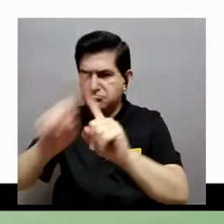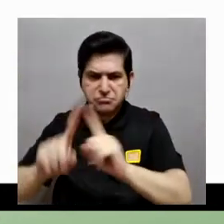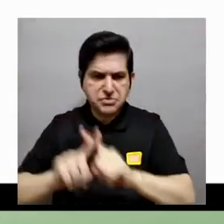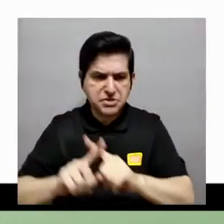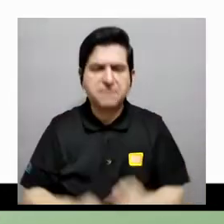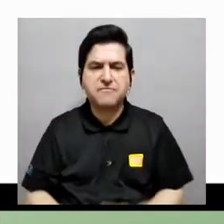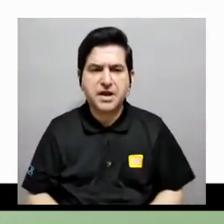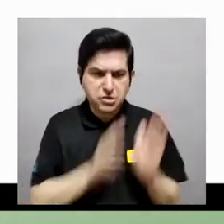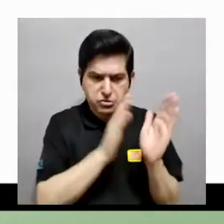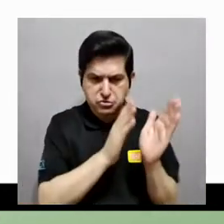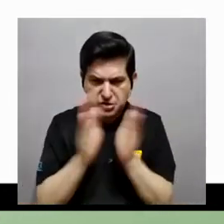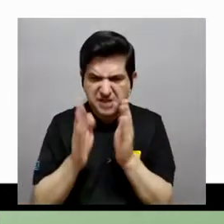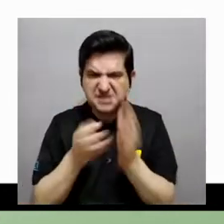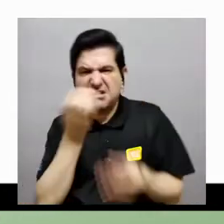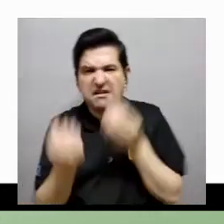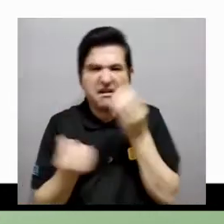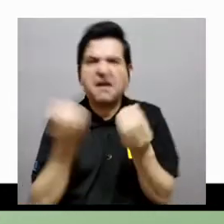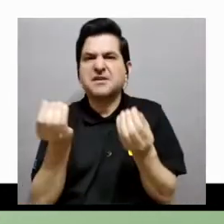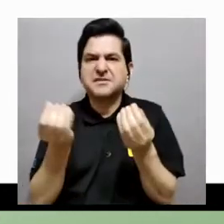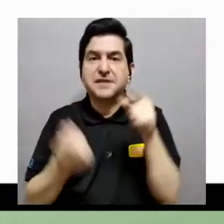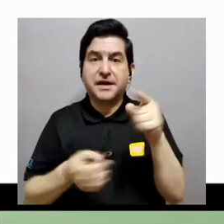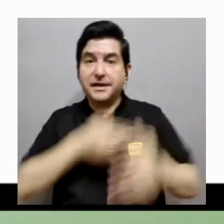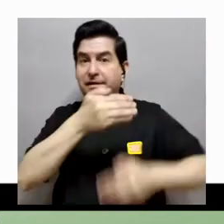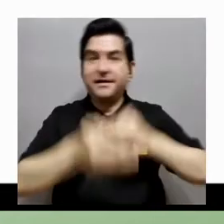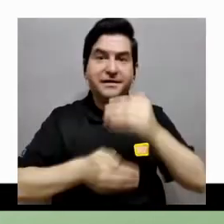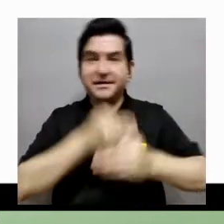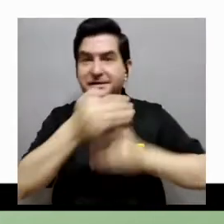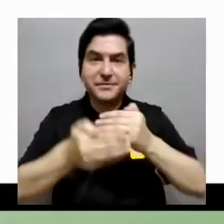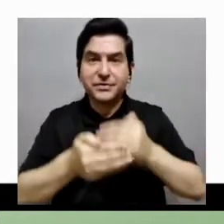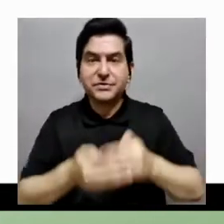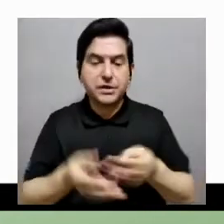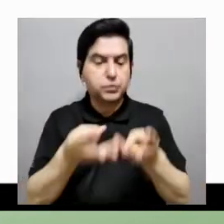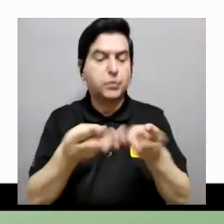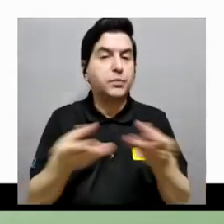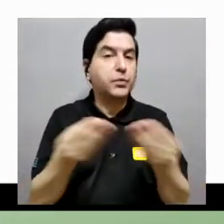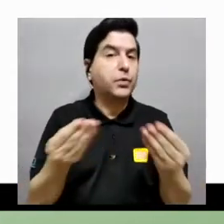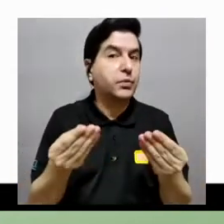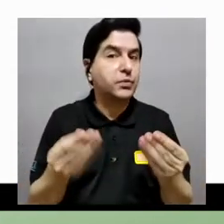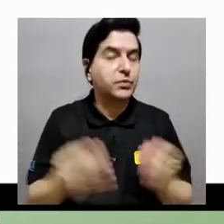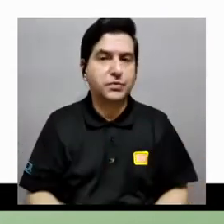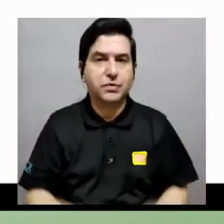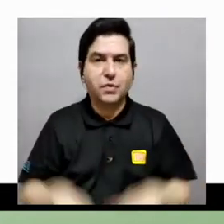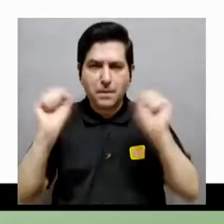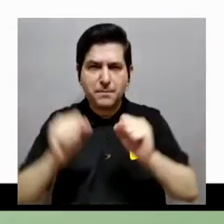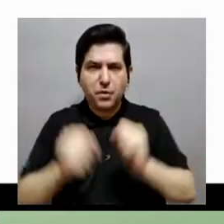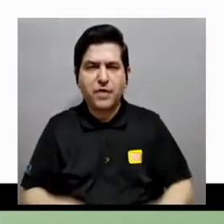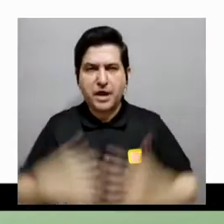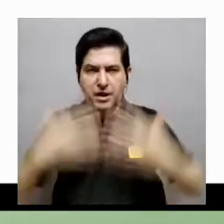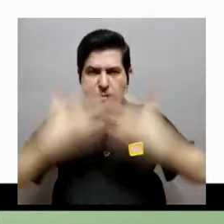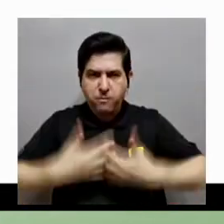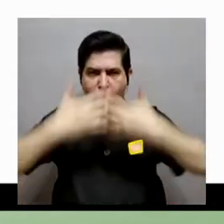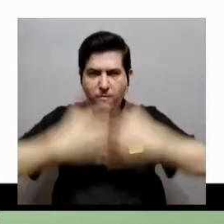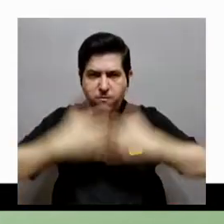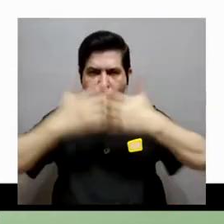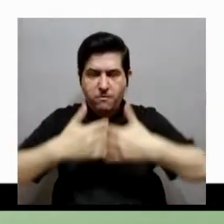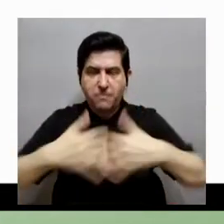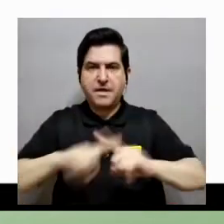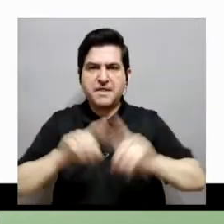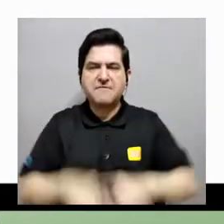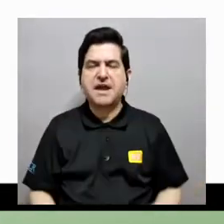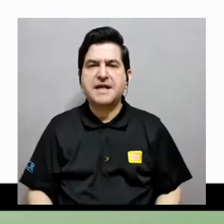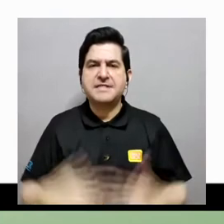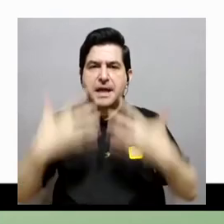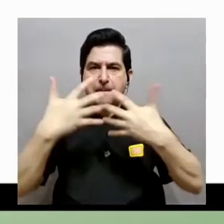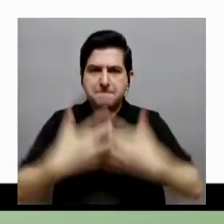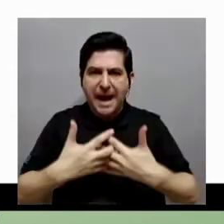planeamientos de qué se tiene que hacer con ese proceso, con ese producto para hacer la manufactura. Entonces, hay varias